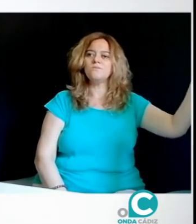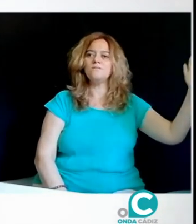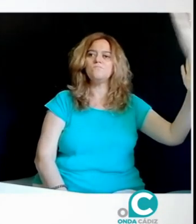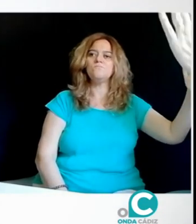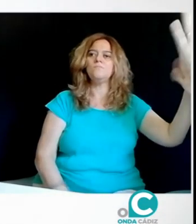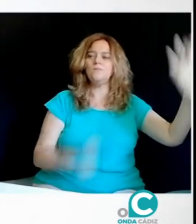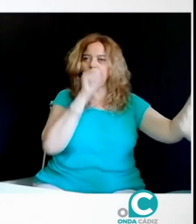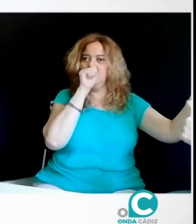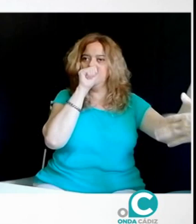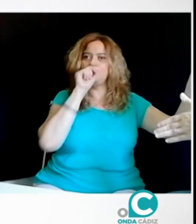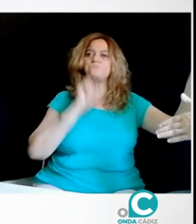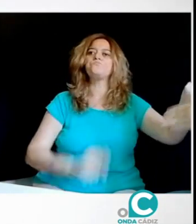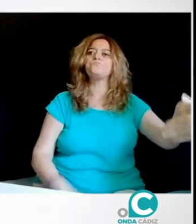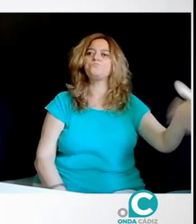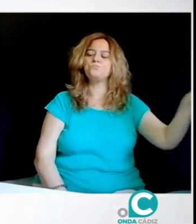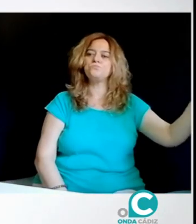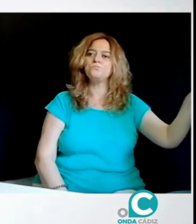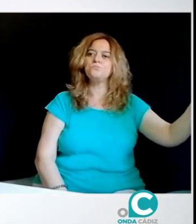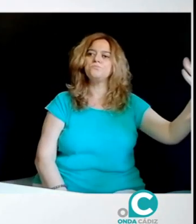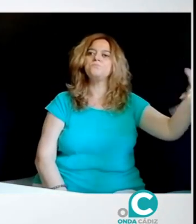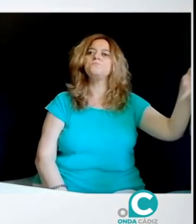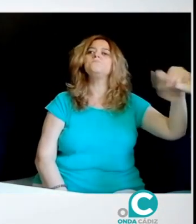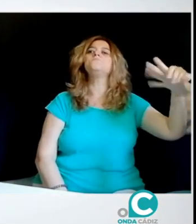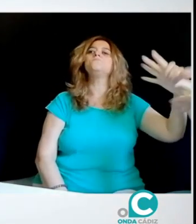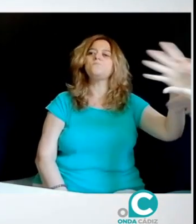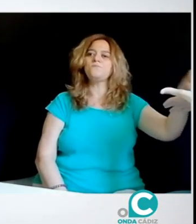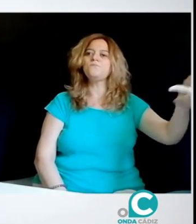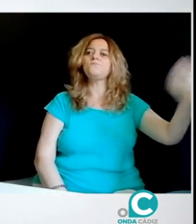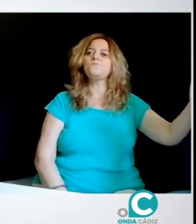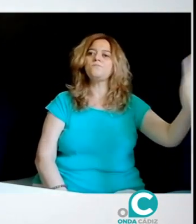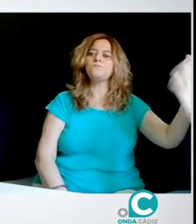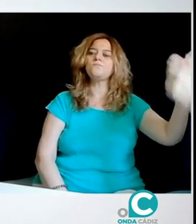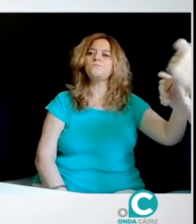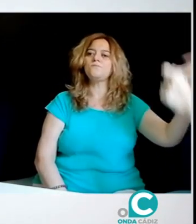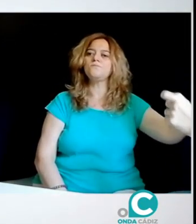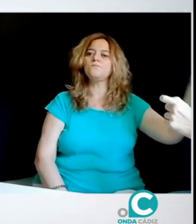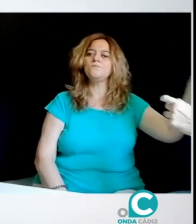COVID, pero ¿cómo la habéis vivido, las personas sotos ciegas, este colectivo, María del Carmen?